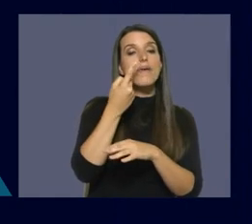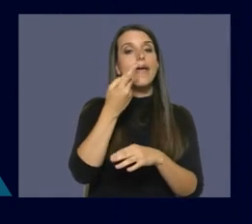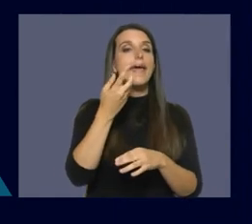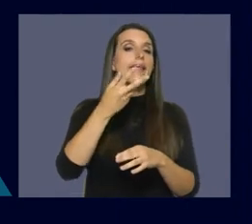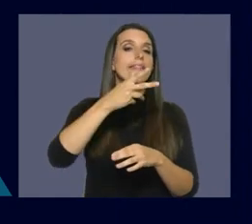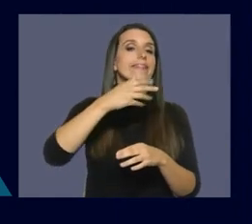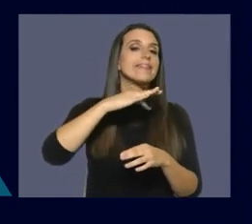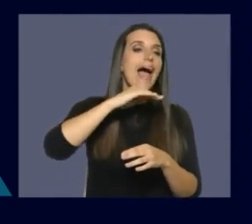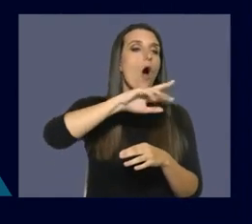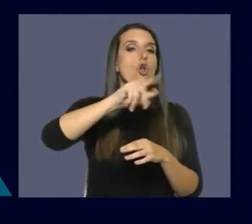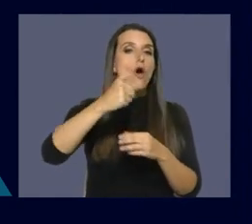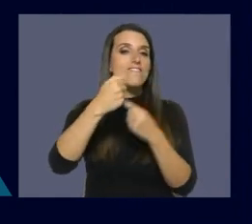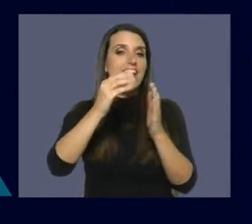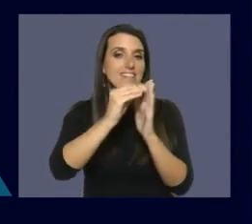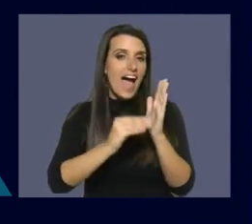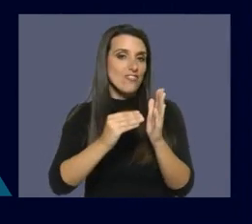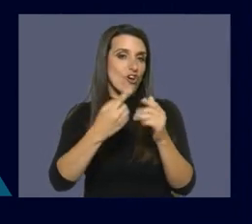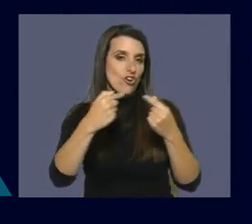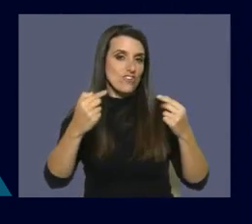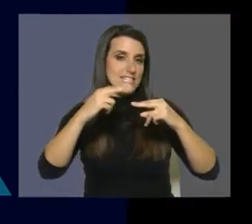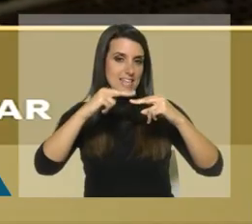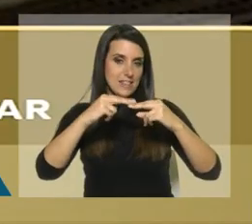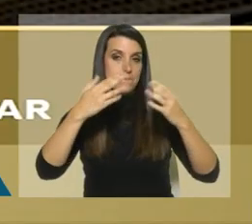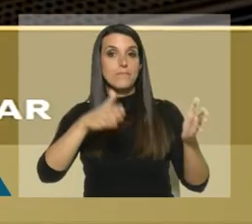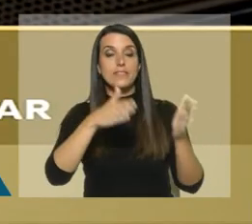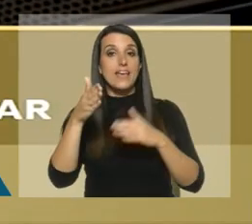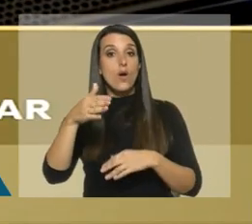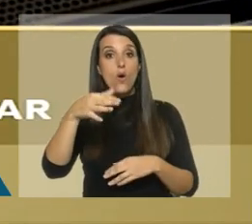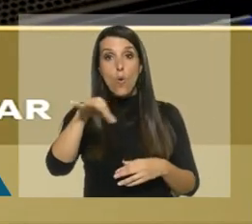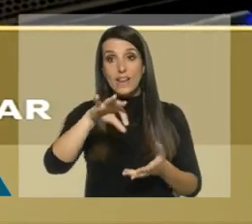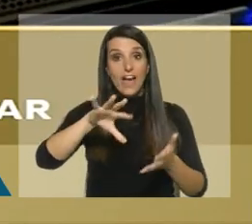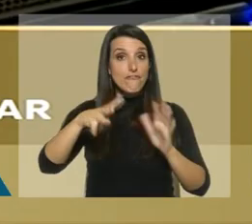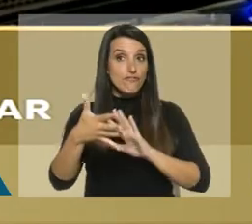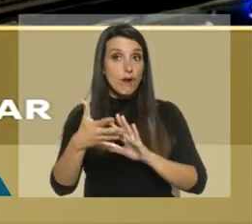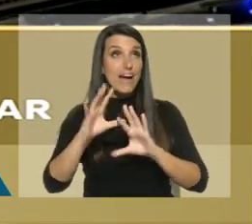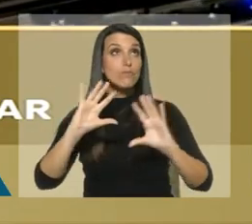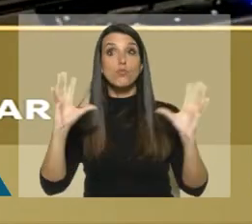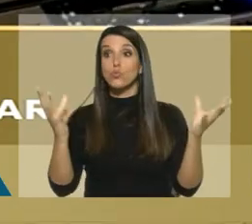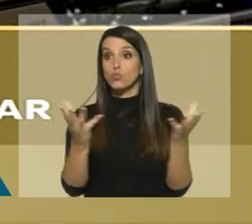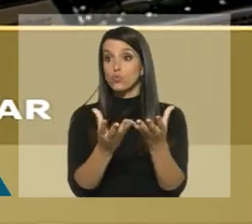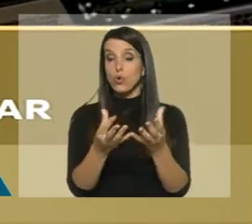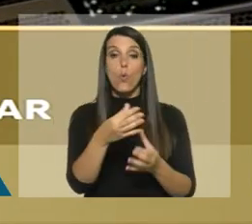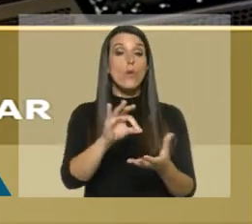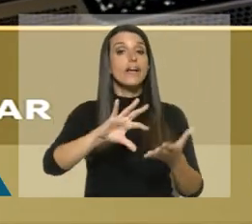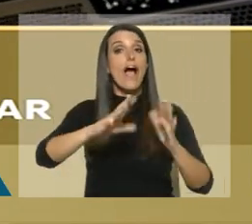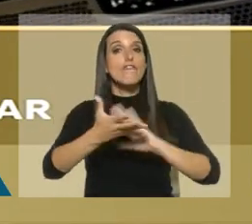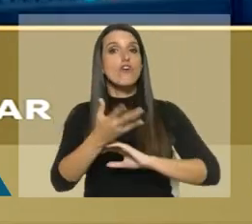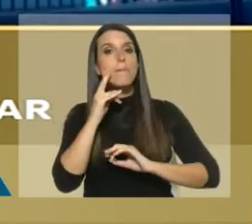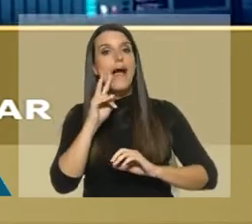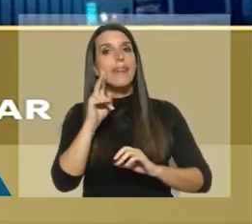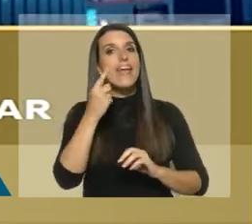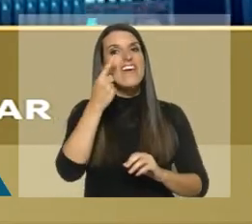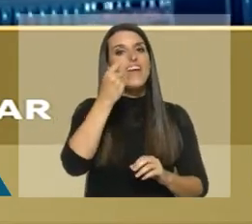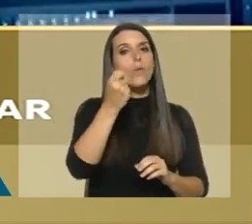relacionados con datos, sistemas y redes informáticas. Es el único instrumento global en materia de persecución a la